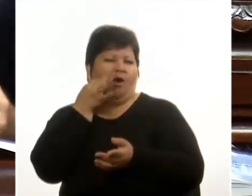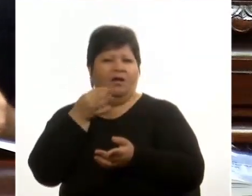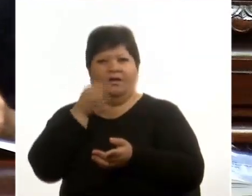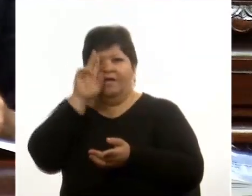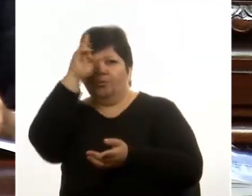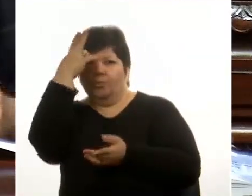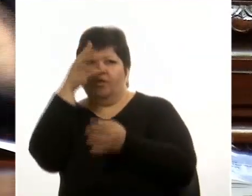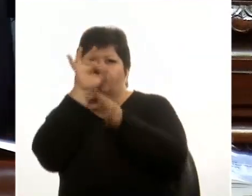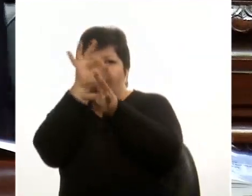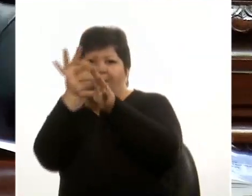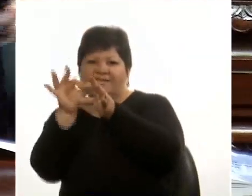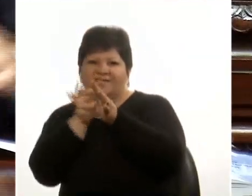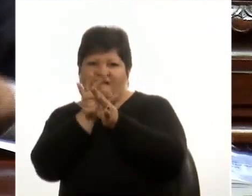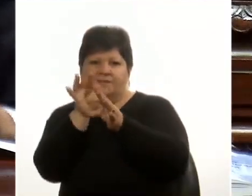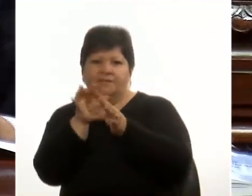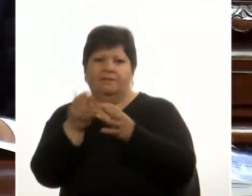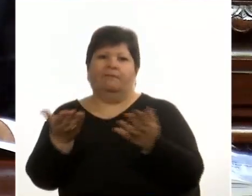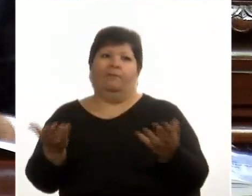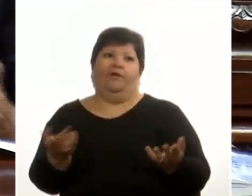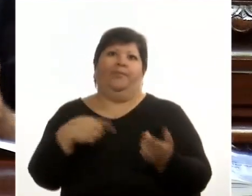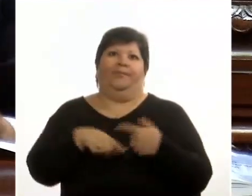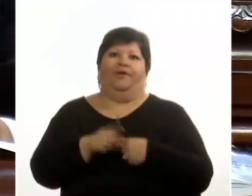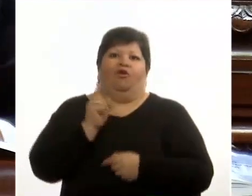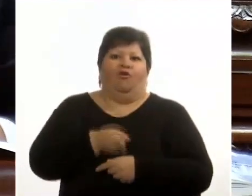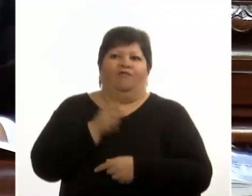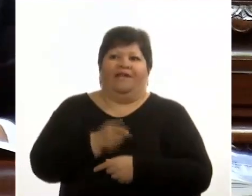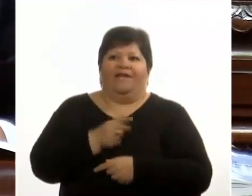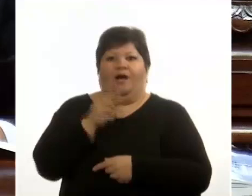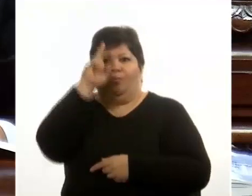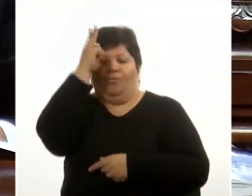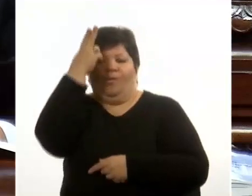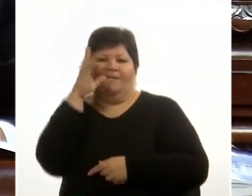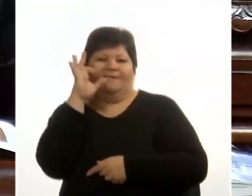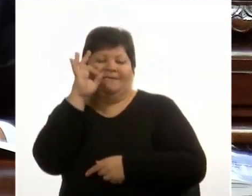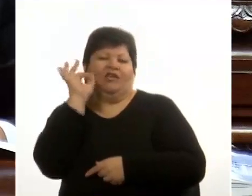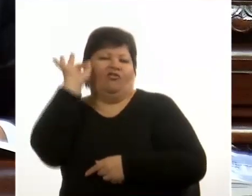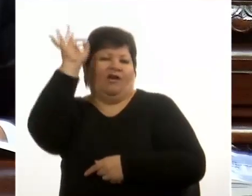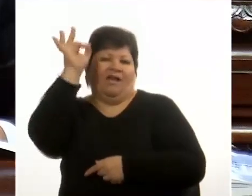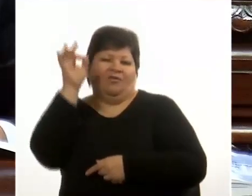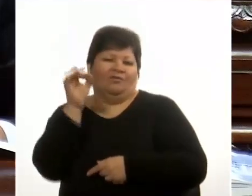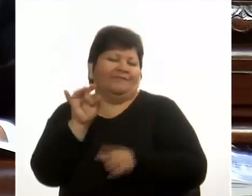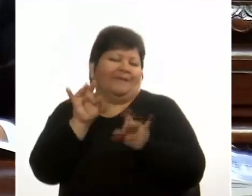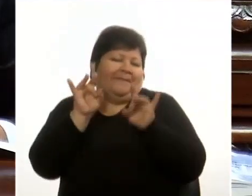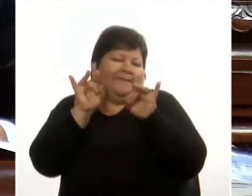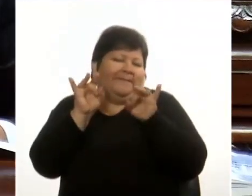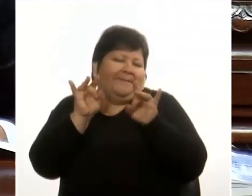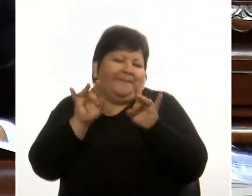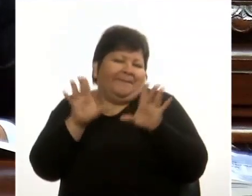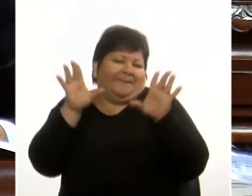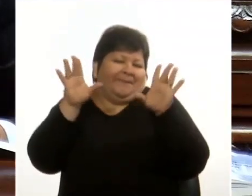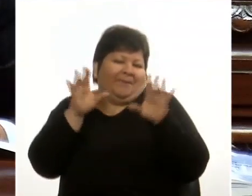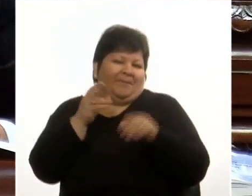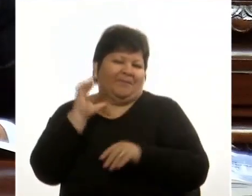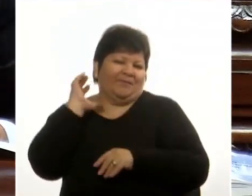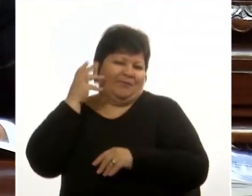Uno a cero grado y el otro a cuatro grados. El ir a cero grado estropea la fruta, llega manchada.